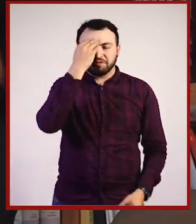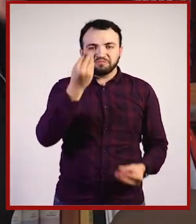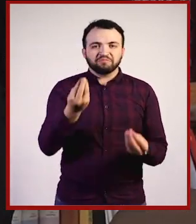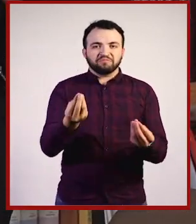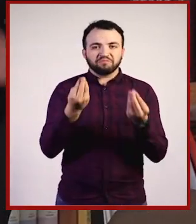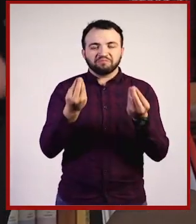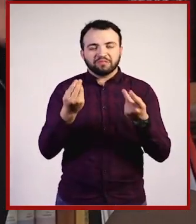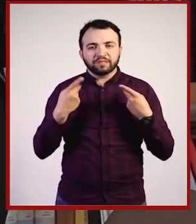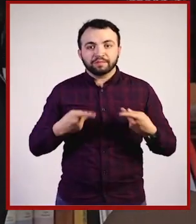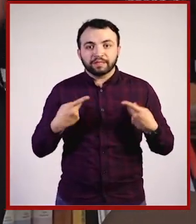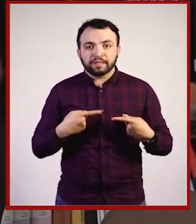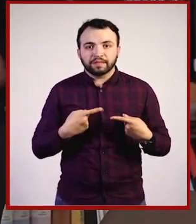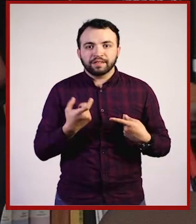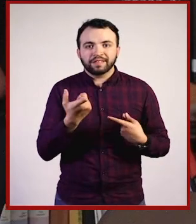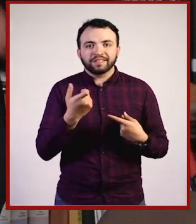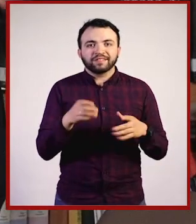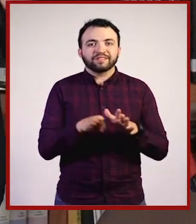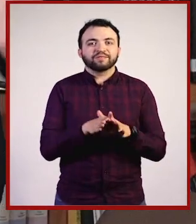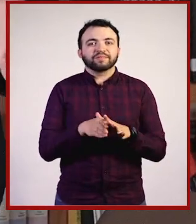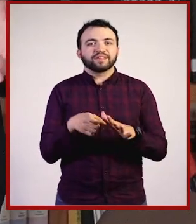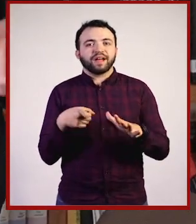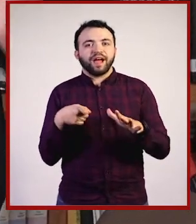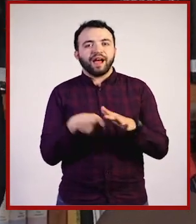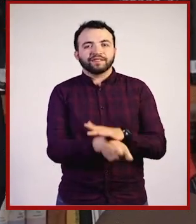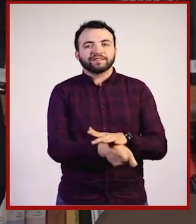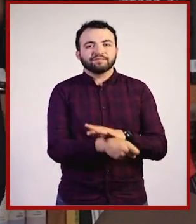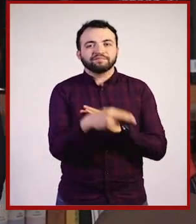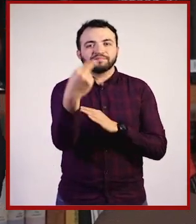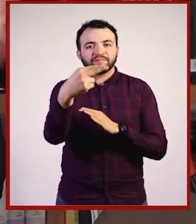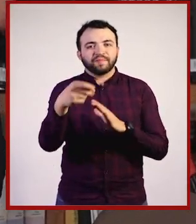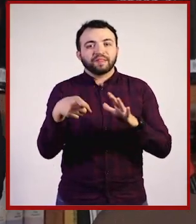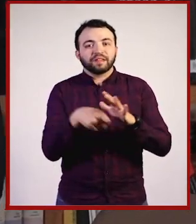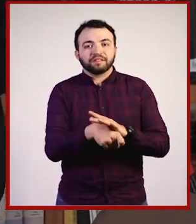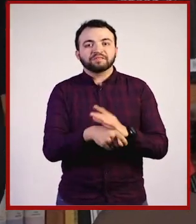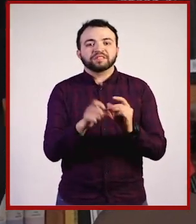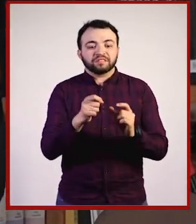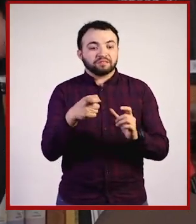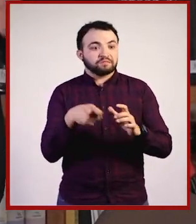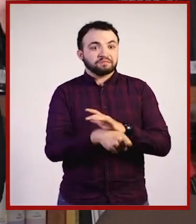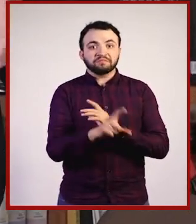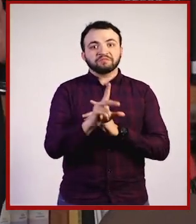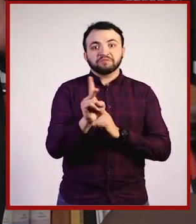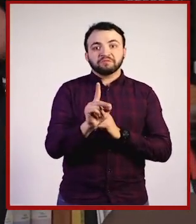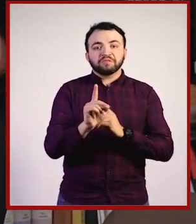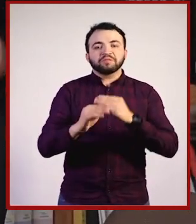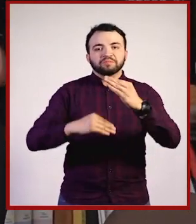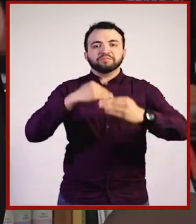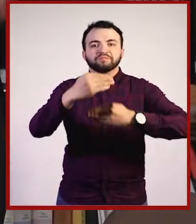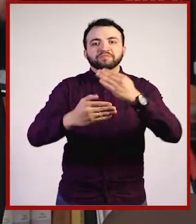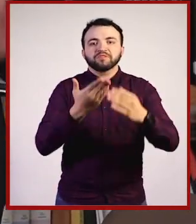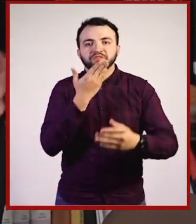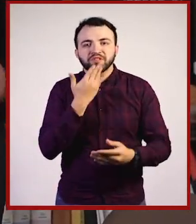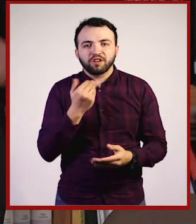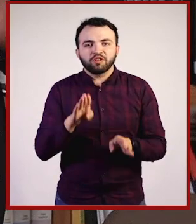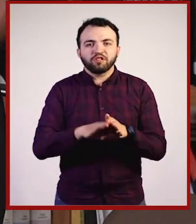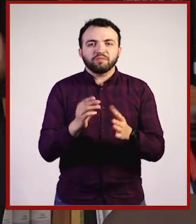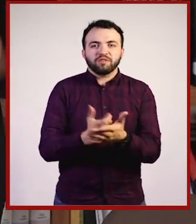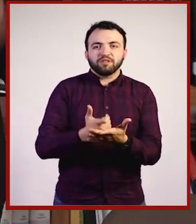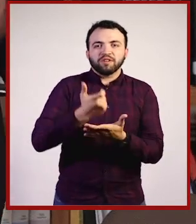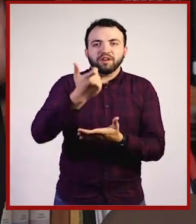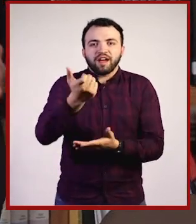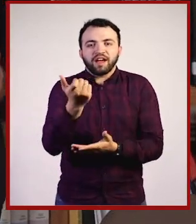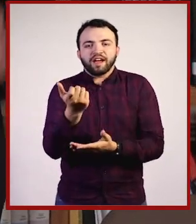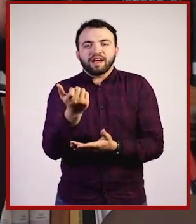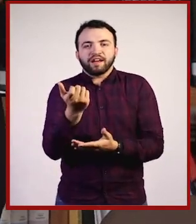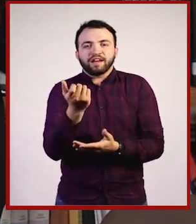El llamado coyotaje, la mordida, el que no tranza, no avanza. La compra de favores y voluntades a